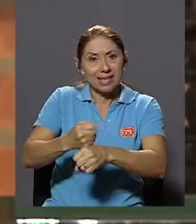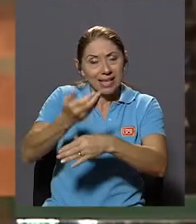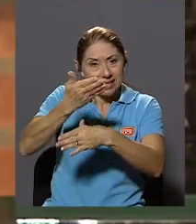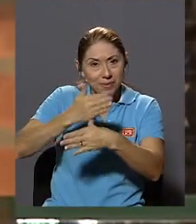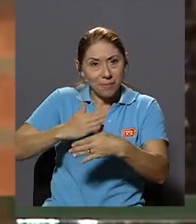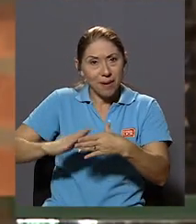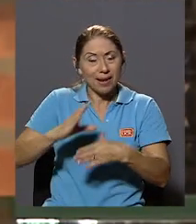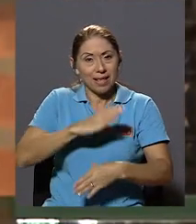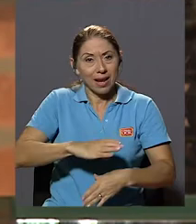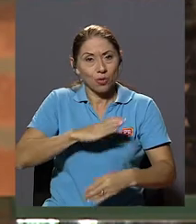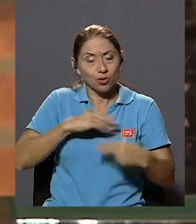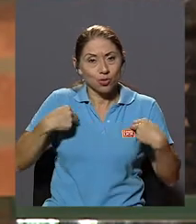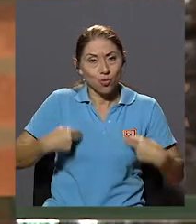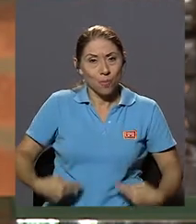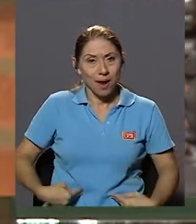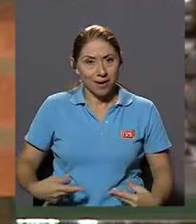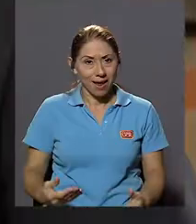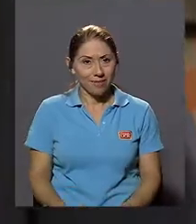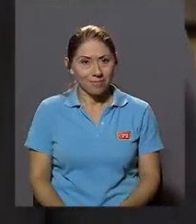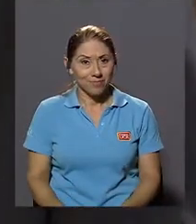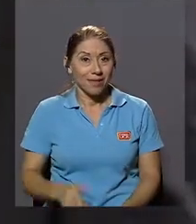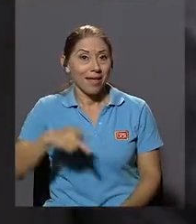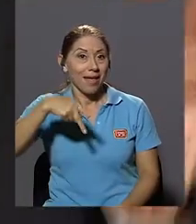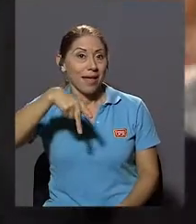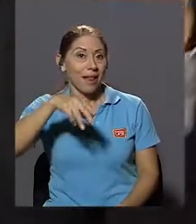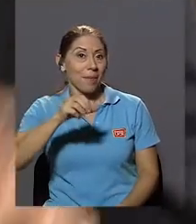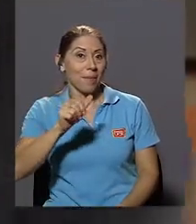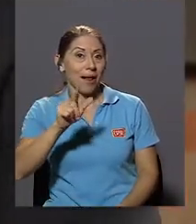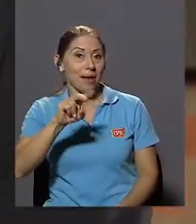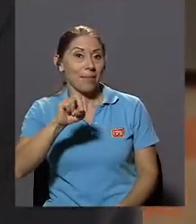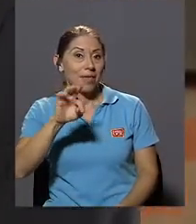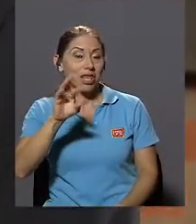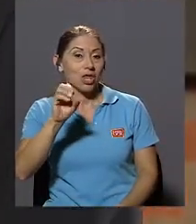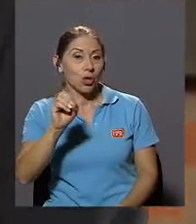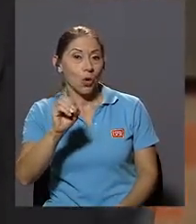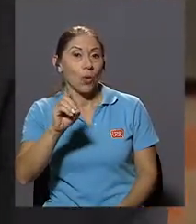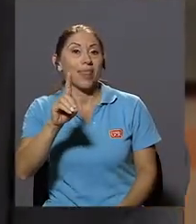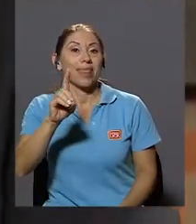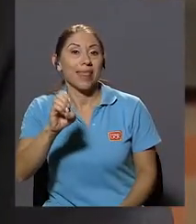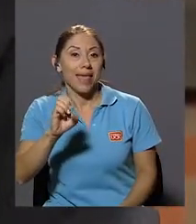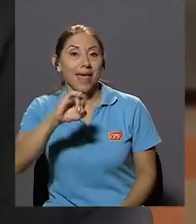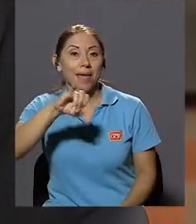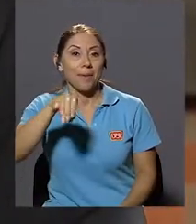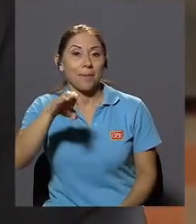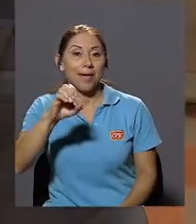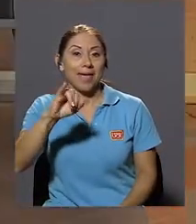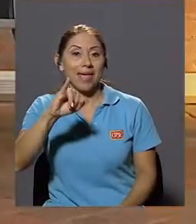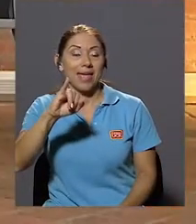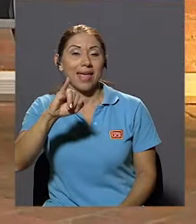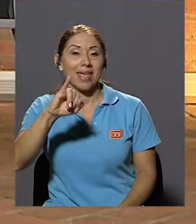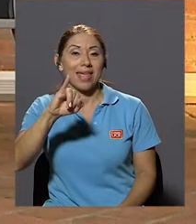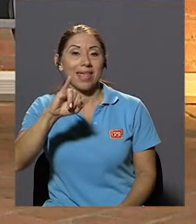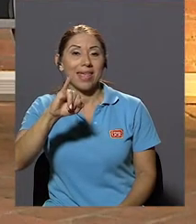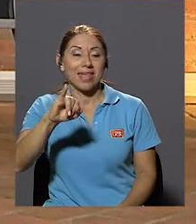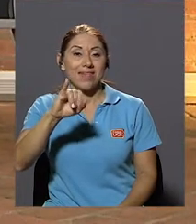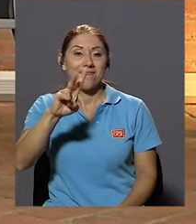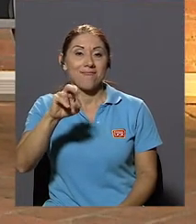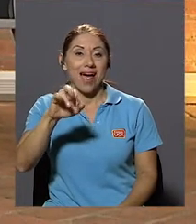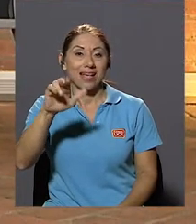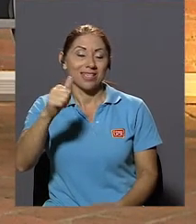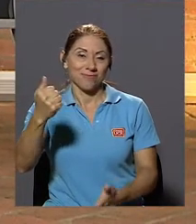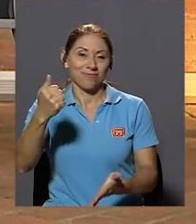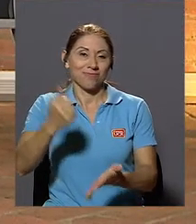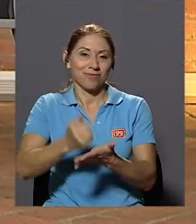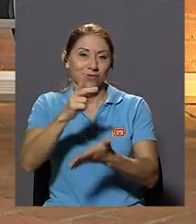Humana El palmito De Pejiballe Es Universidad Costa Rica Claro Entonces El ser